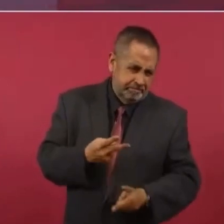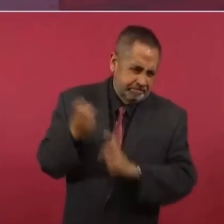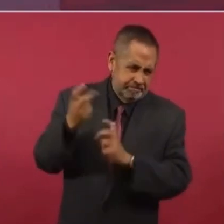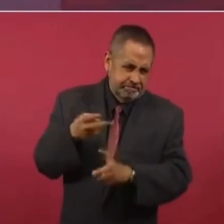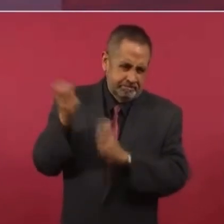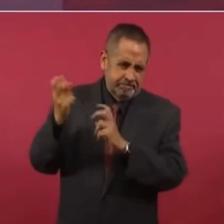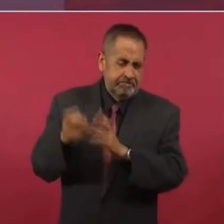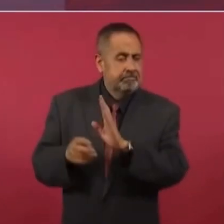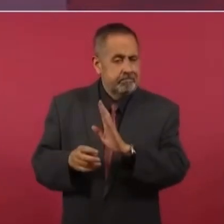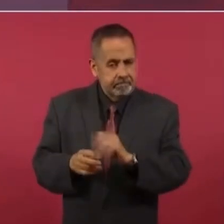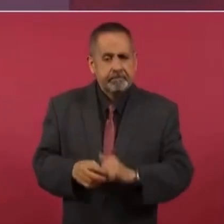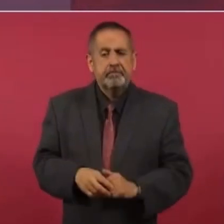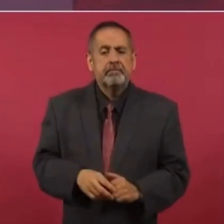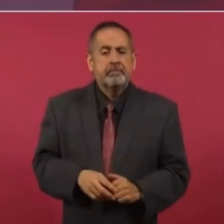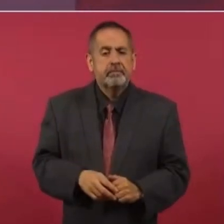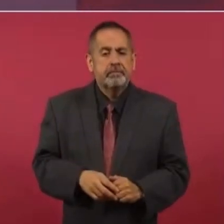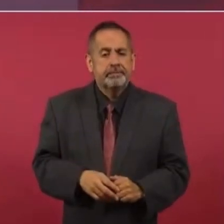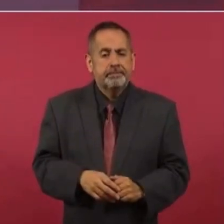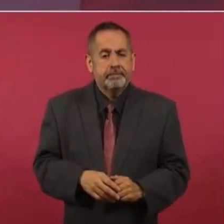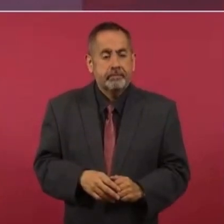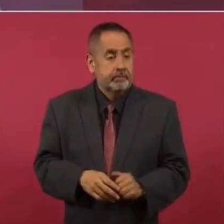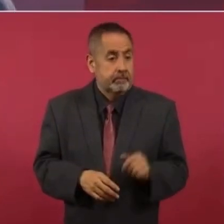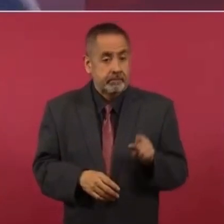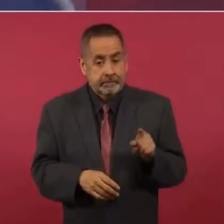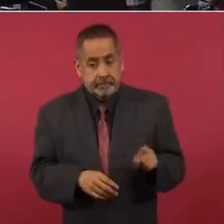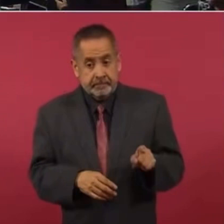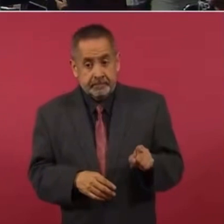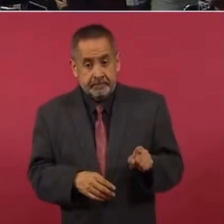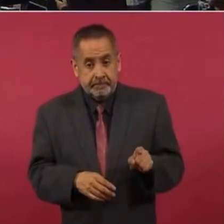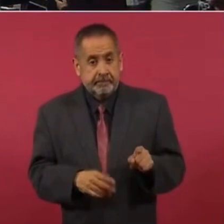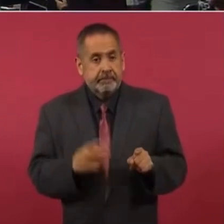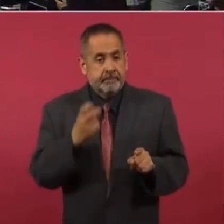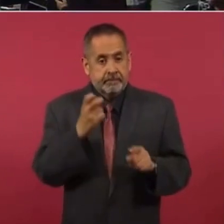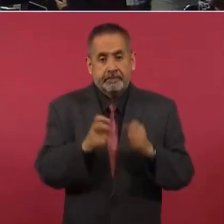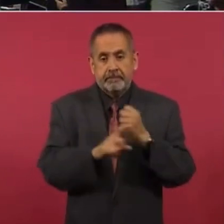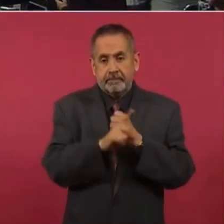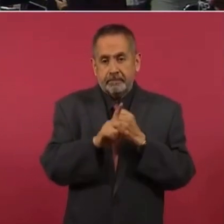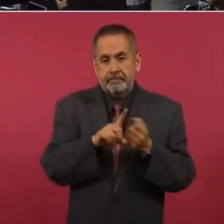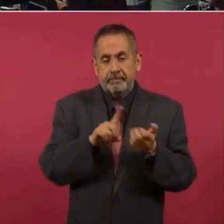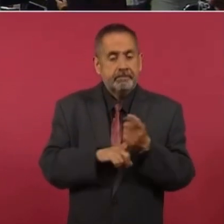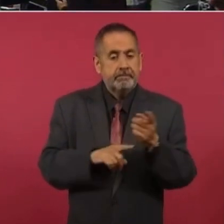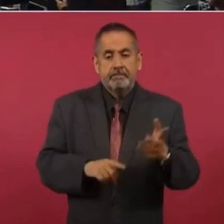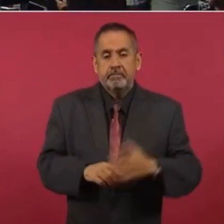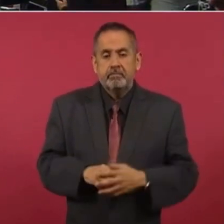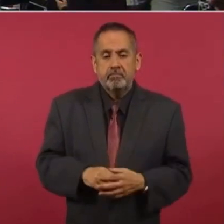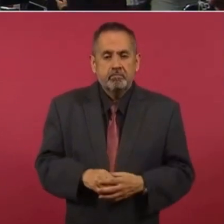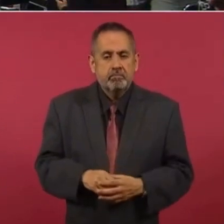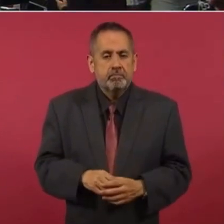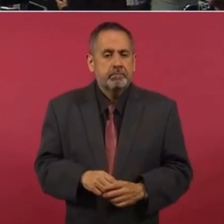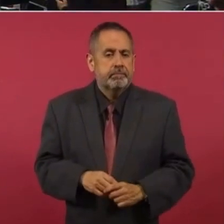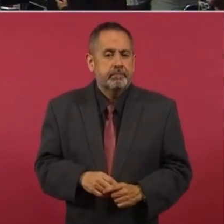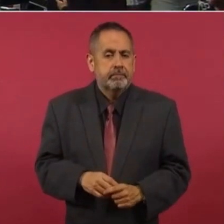Entonces, ese es el problema, no preocupar